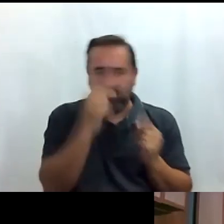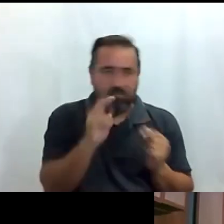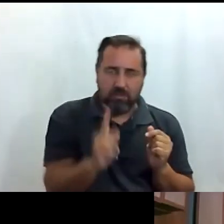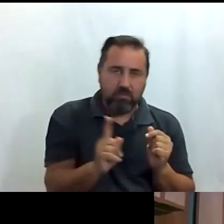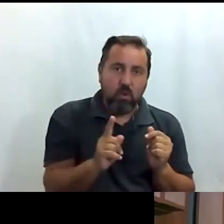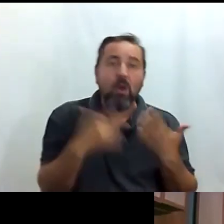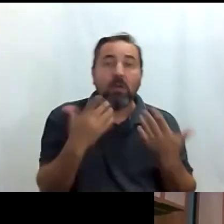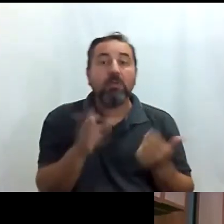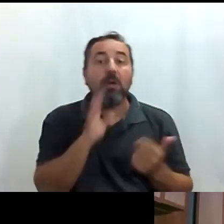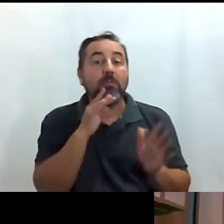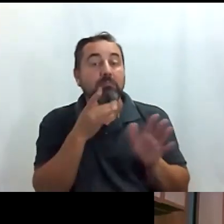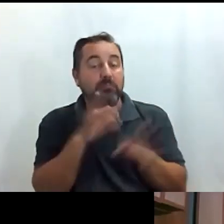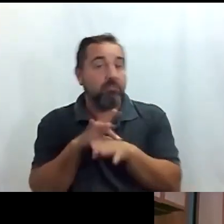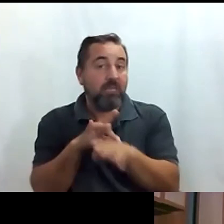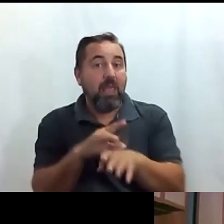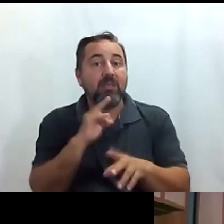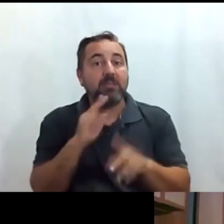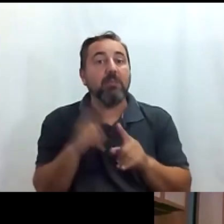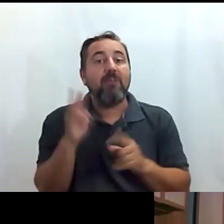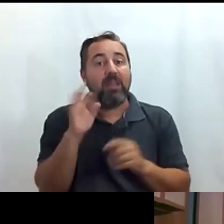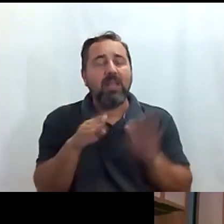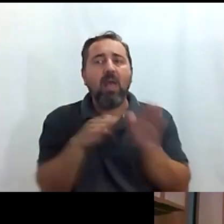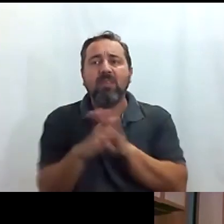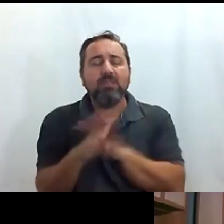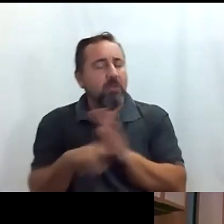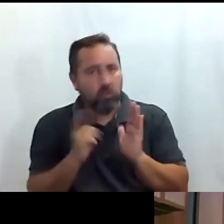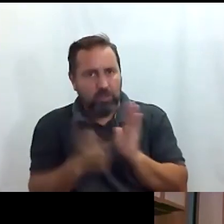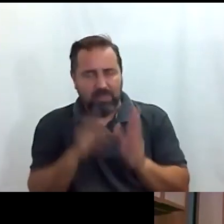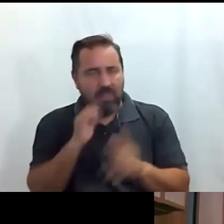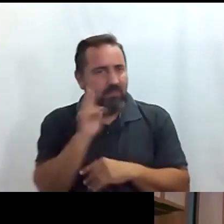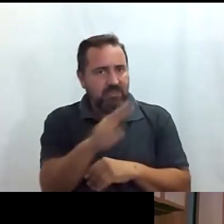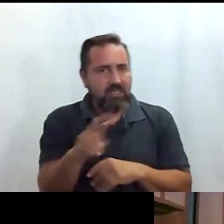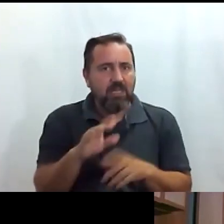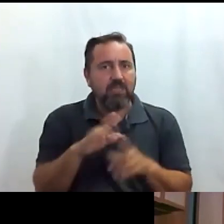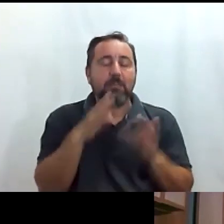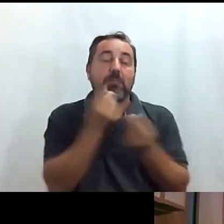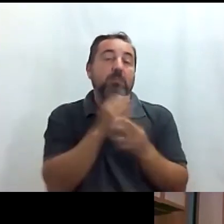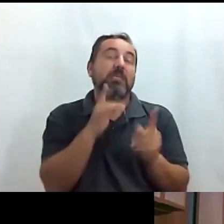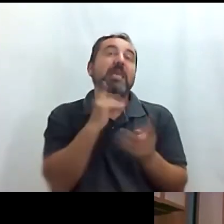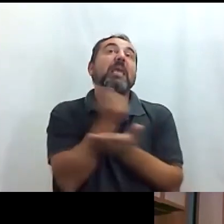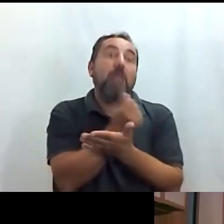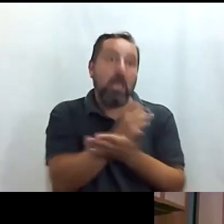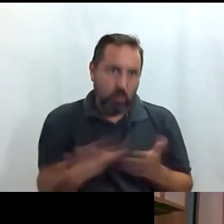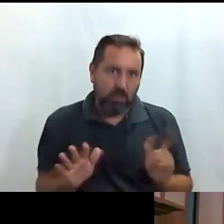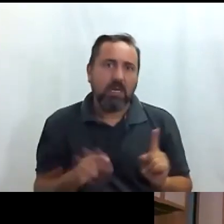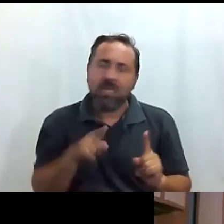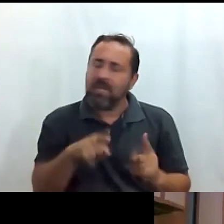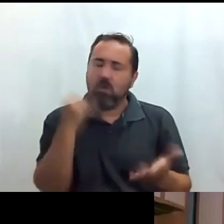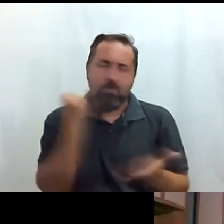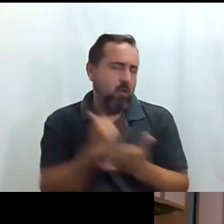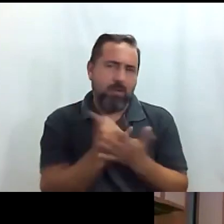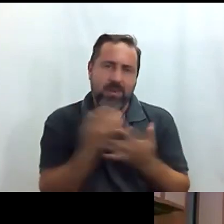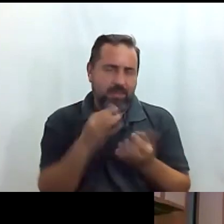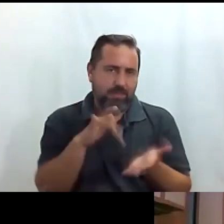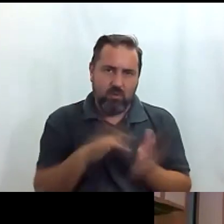visitas que decía iban guiadas totalmente accesibles y además la guinda del pastel gratuitas eso hay que probarlo sí o sí yo